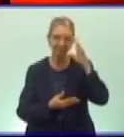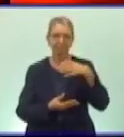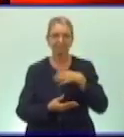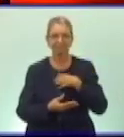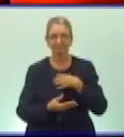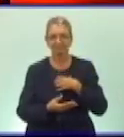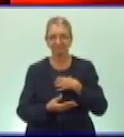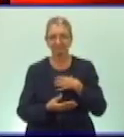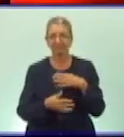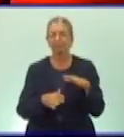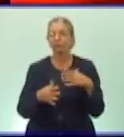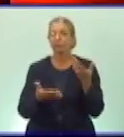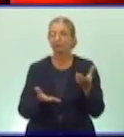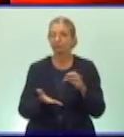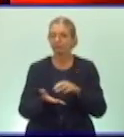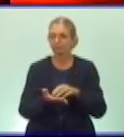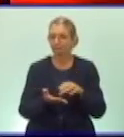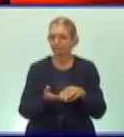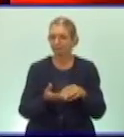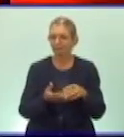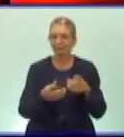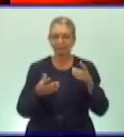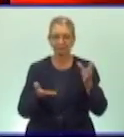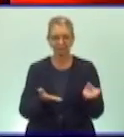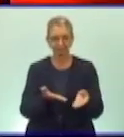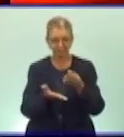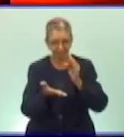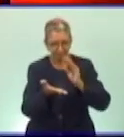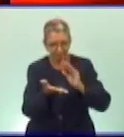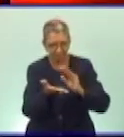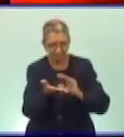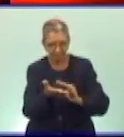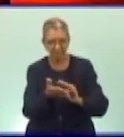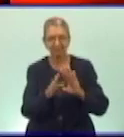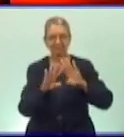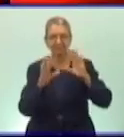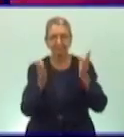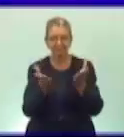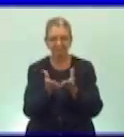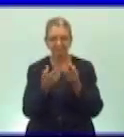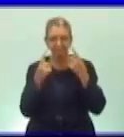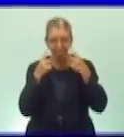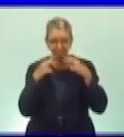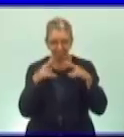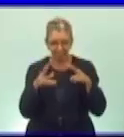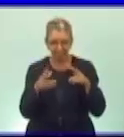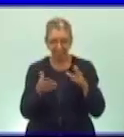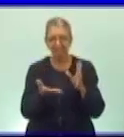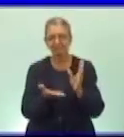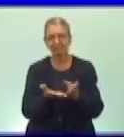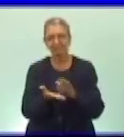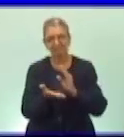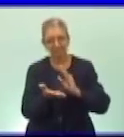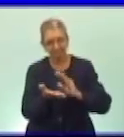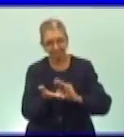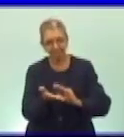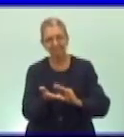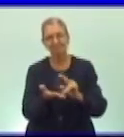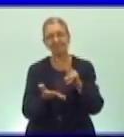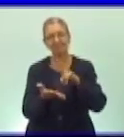en el libro del mundo en que vivimos, el propio de la asignatura, el libro de lectura